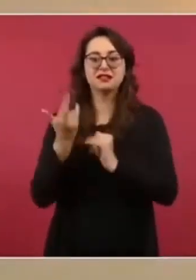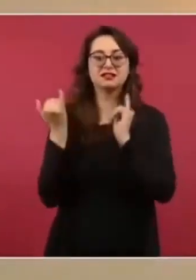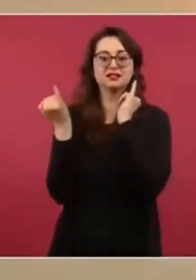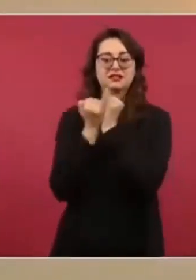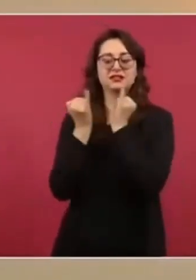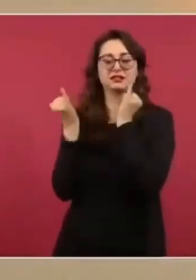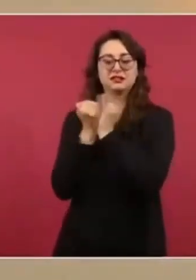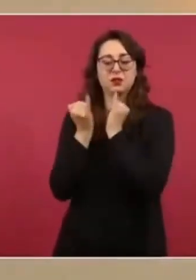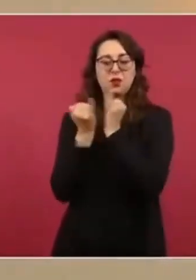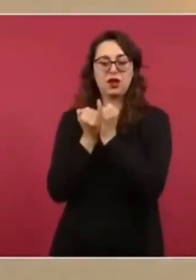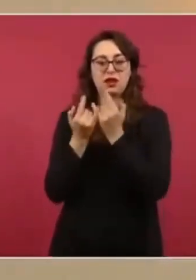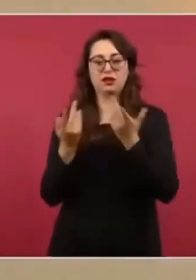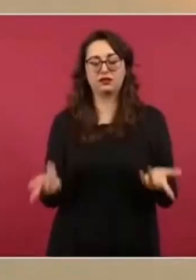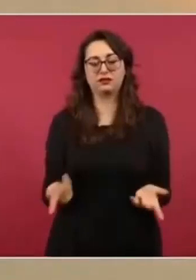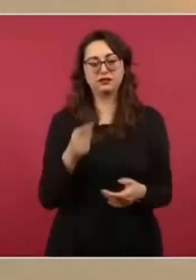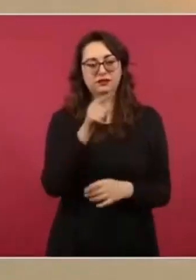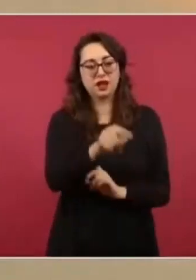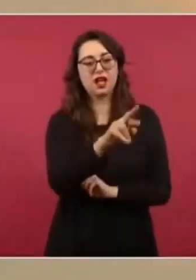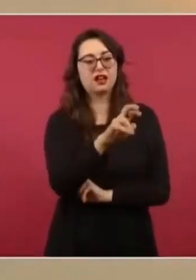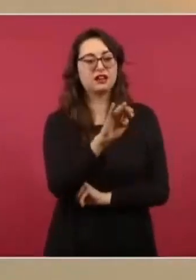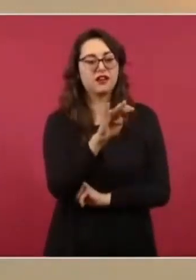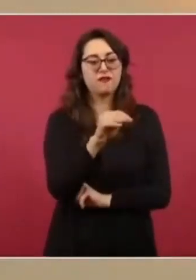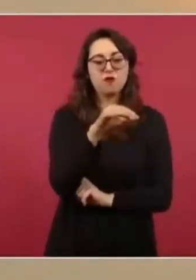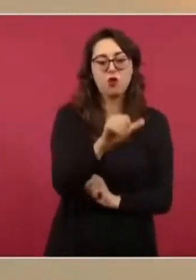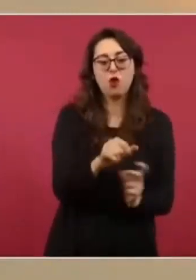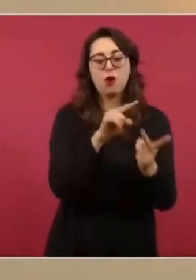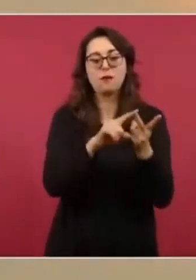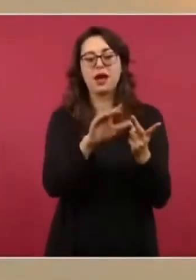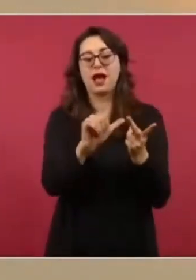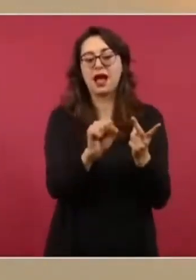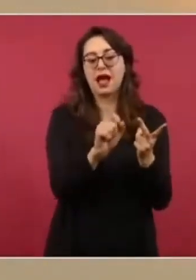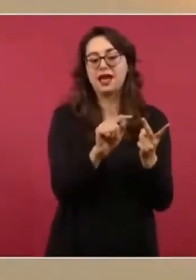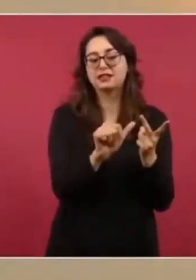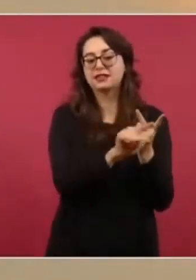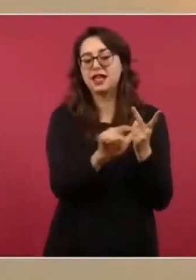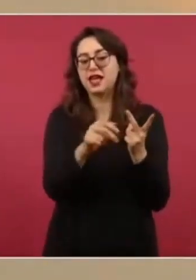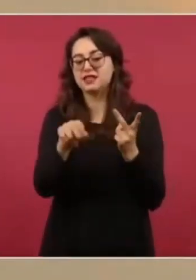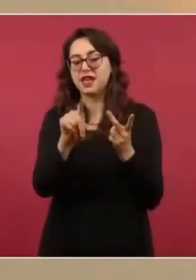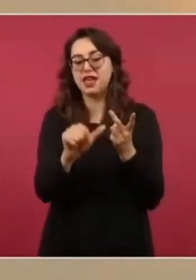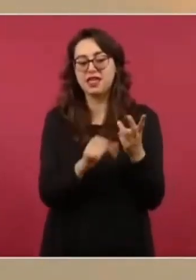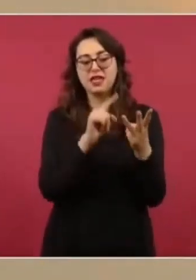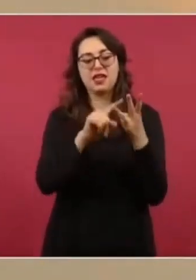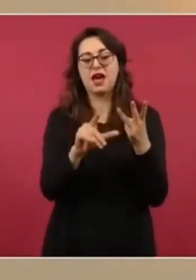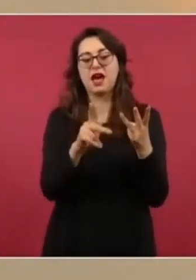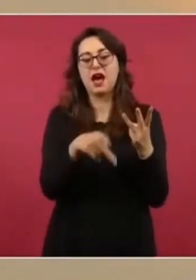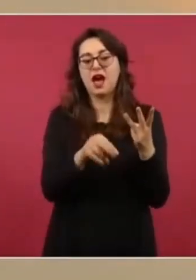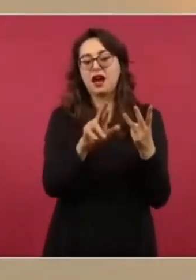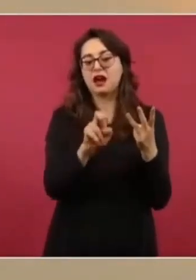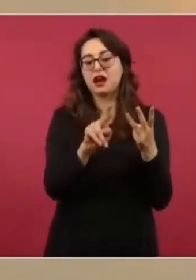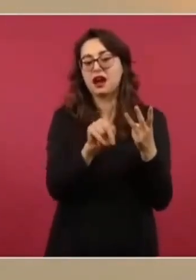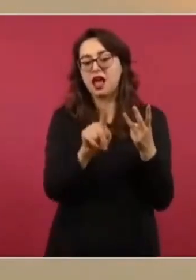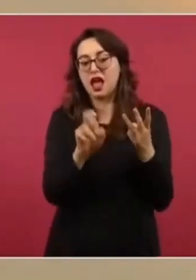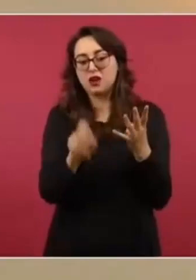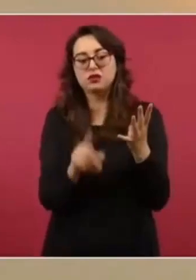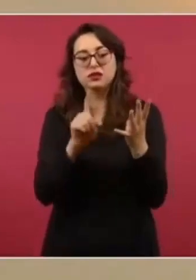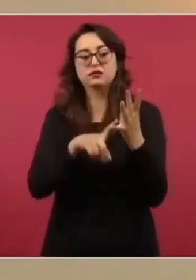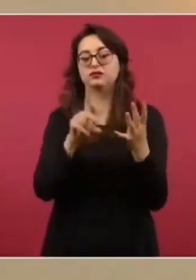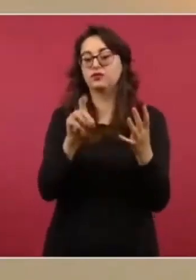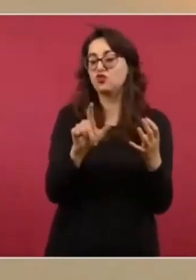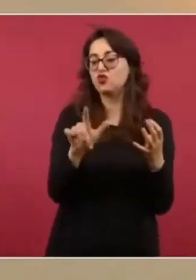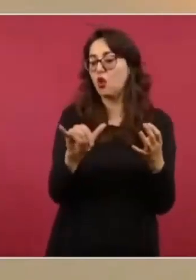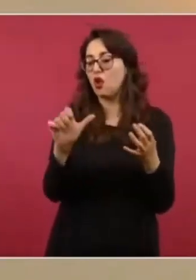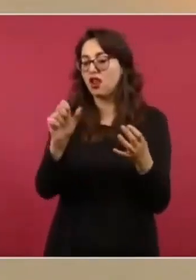¿Cómo se llama la periodista esta que es también muy pro-estadounidense? Dolly Estevez